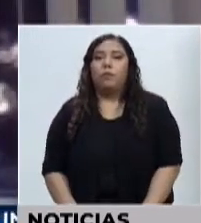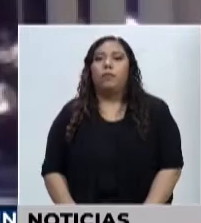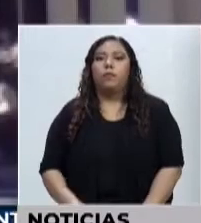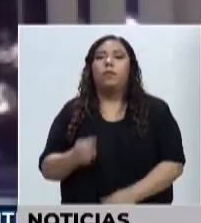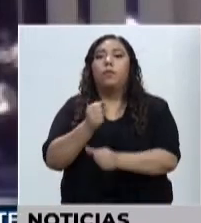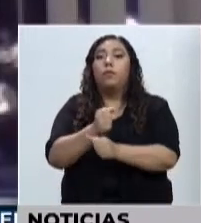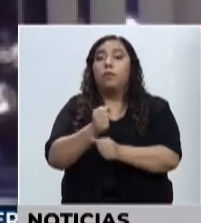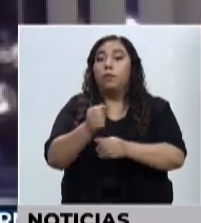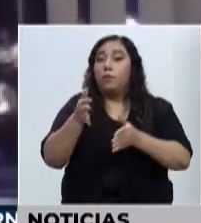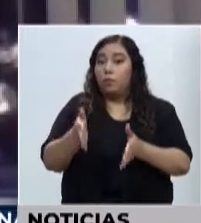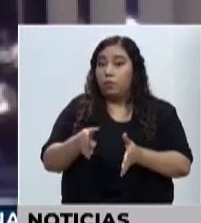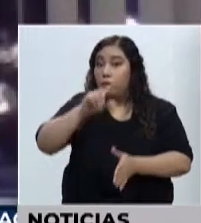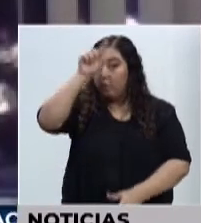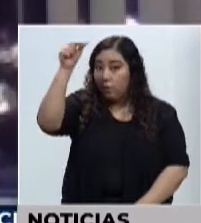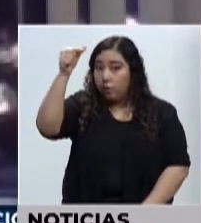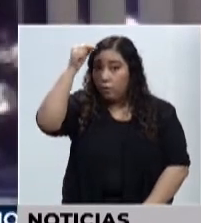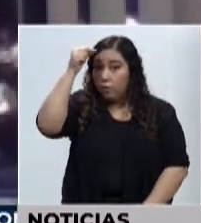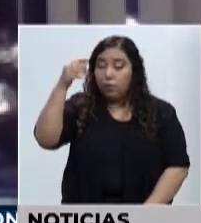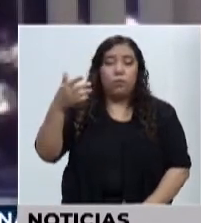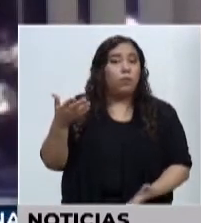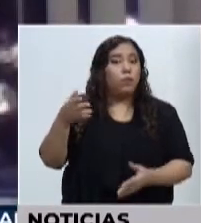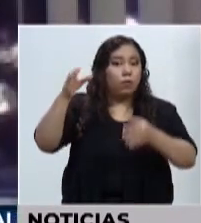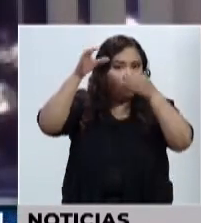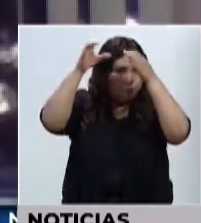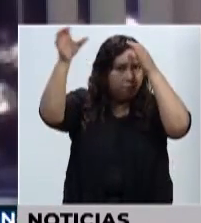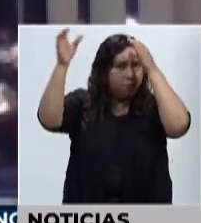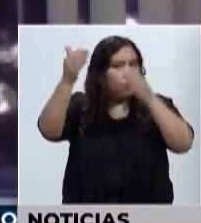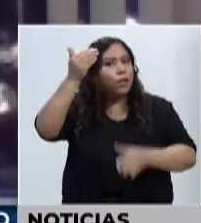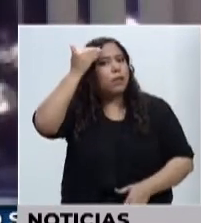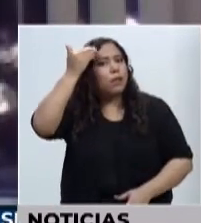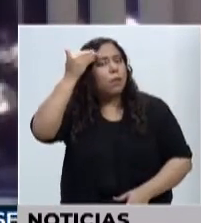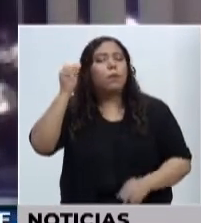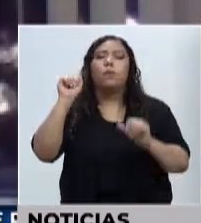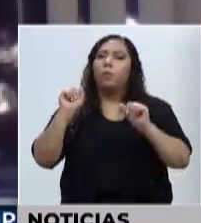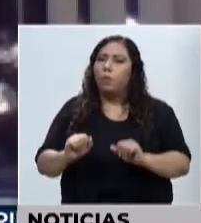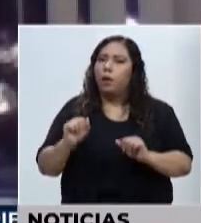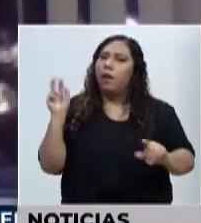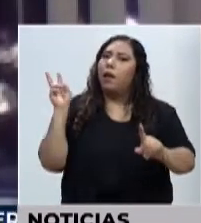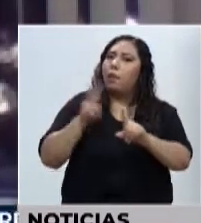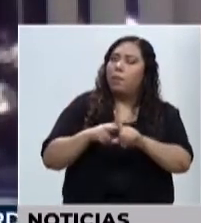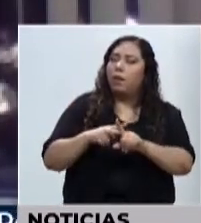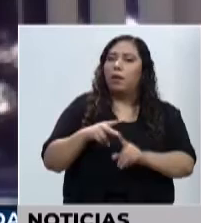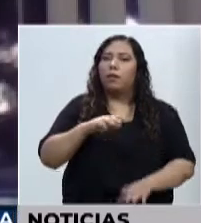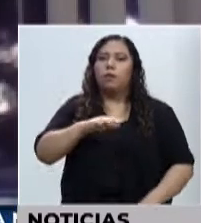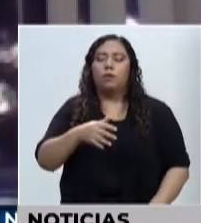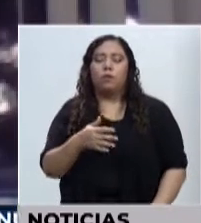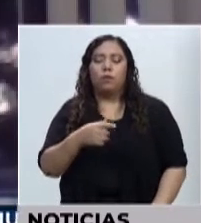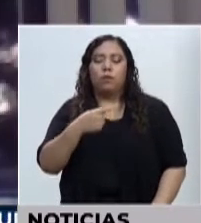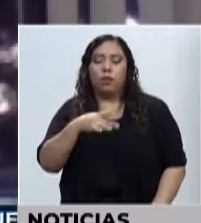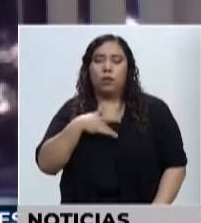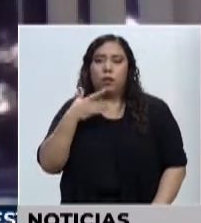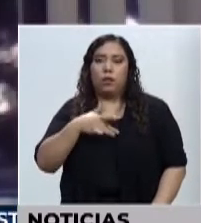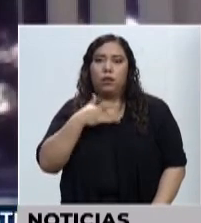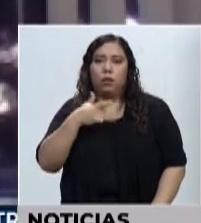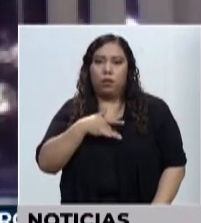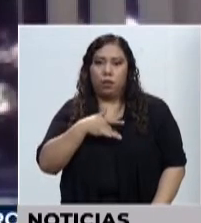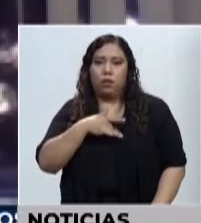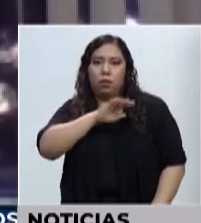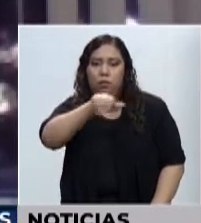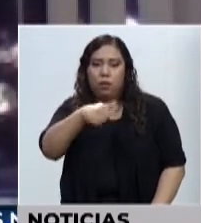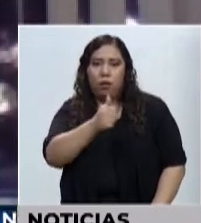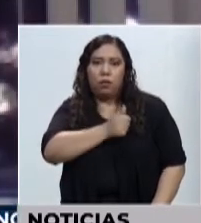pero que además técnico, que lo sepan aplicar y que estén comprometidos, es decir, que tengan las competencias, el saber,